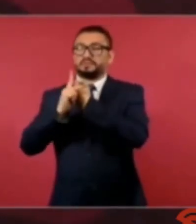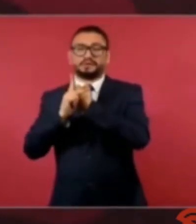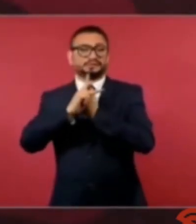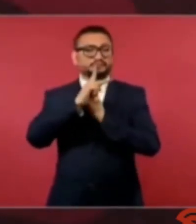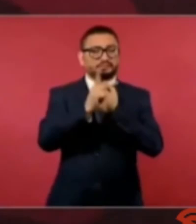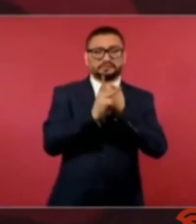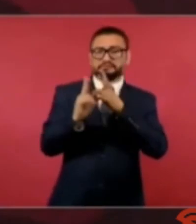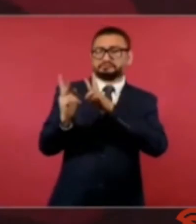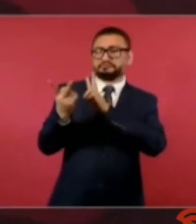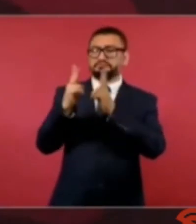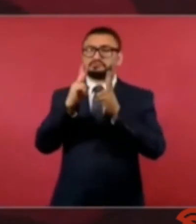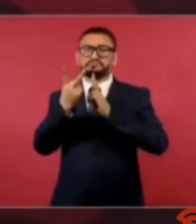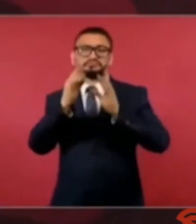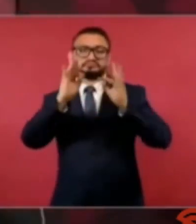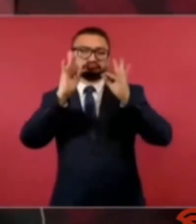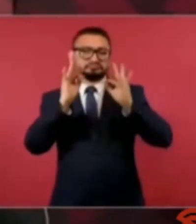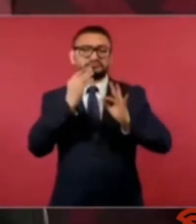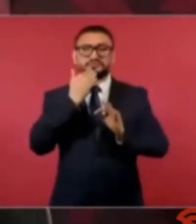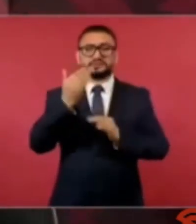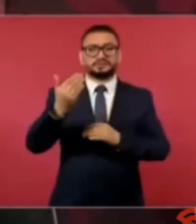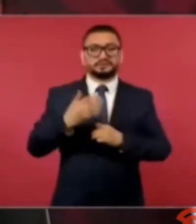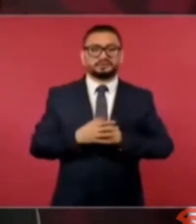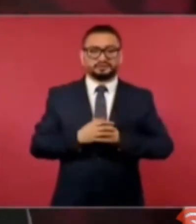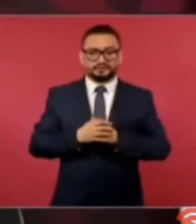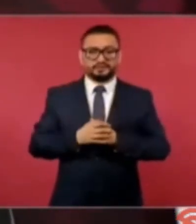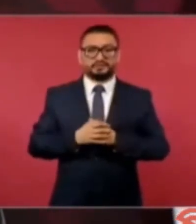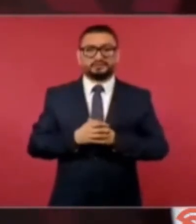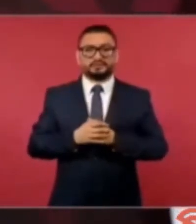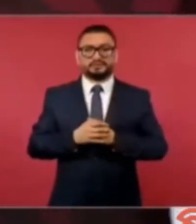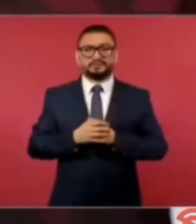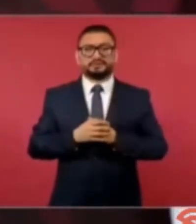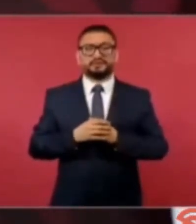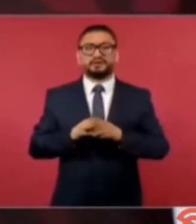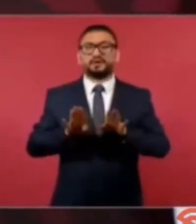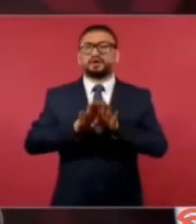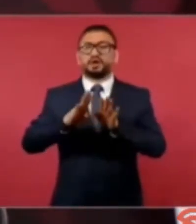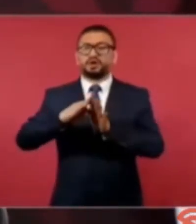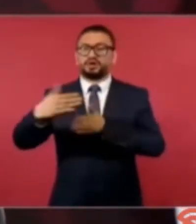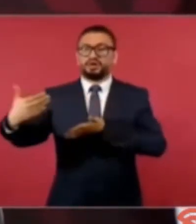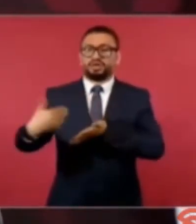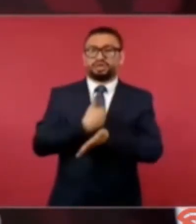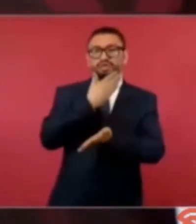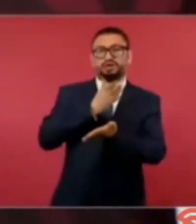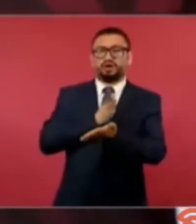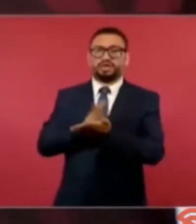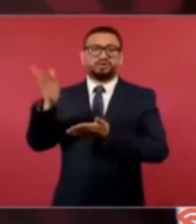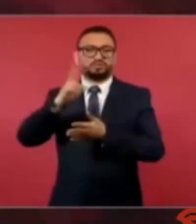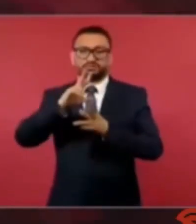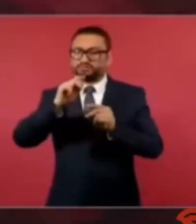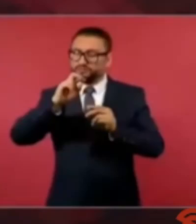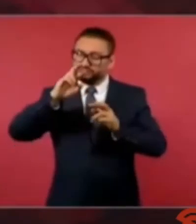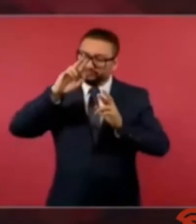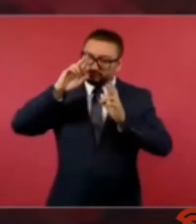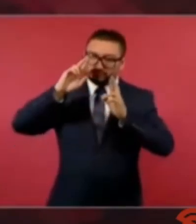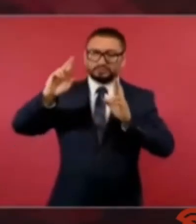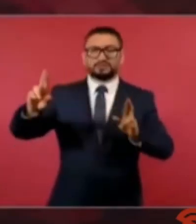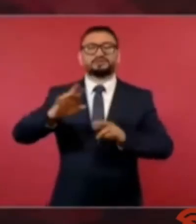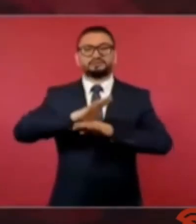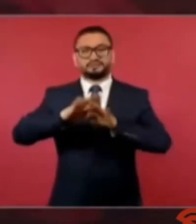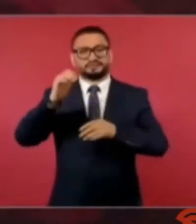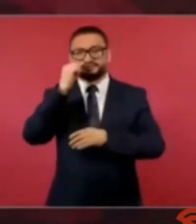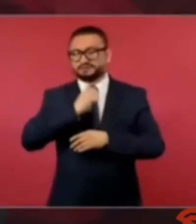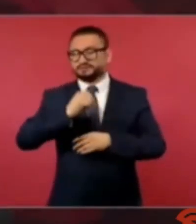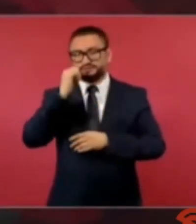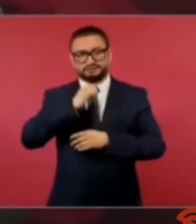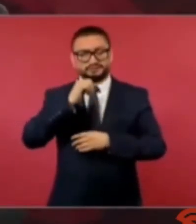ir haciendo a un lado el afán intervencionista respetar las soberanías de los